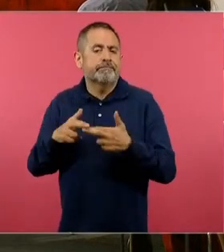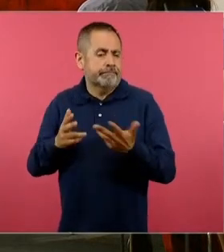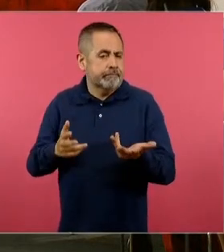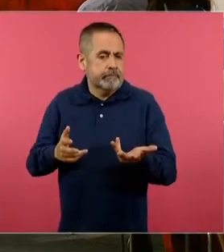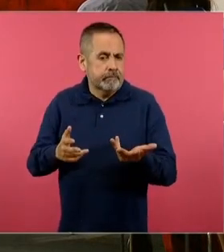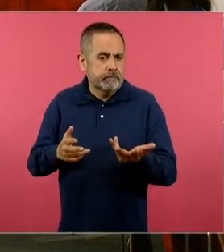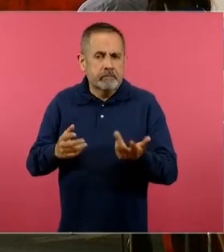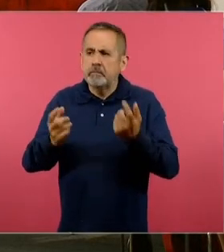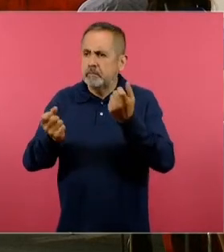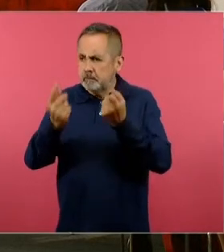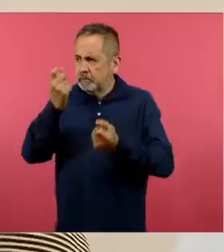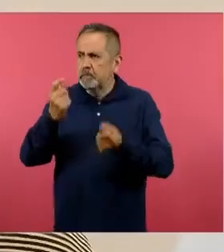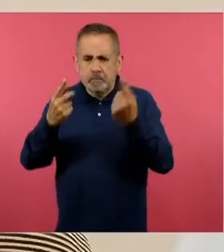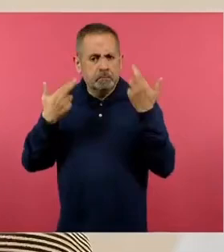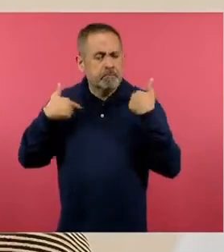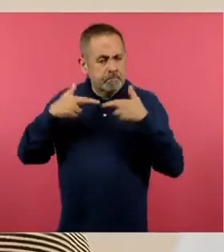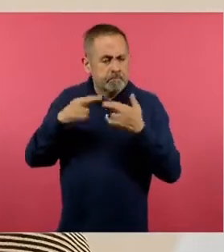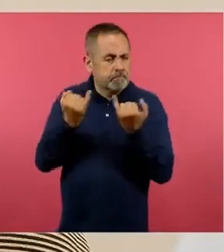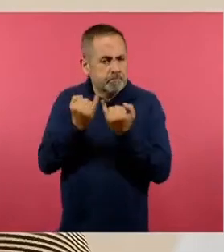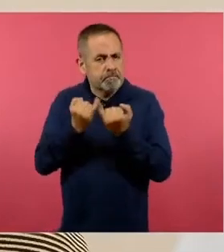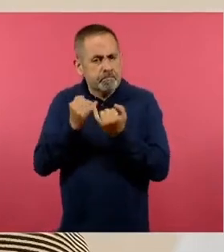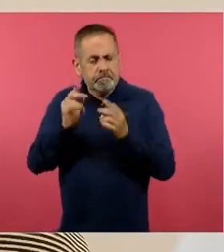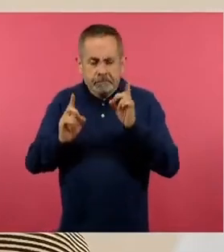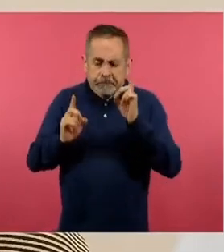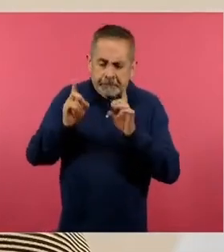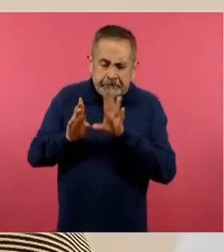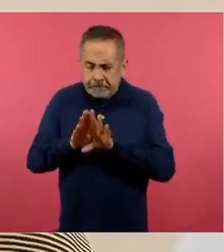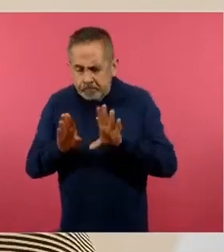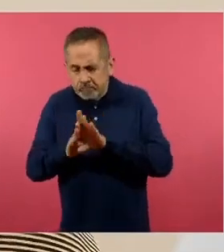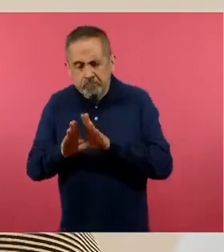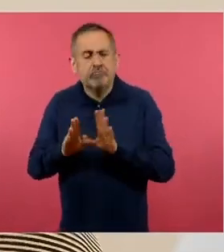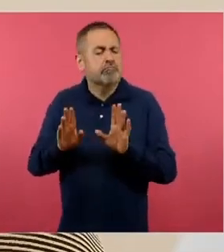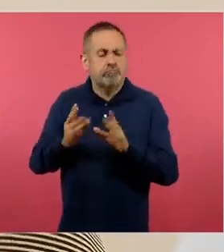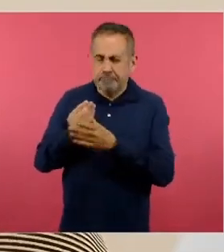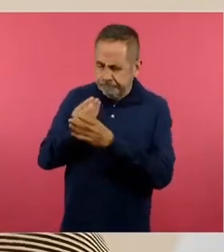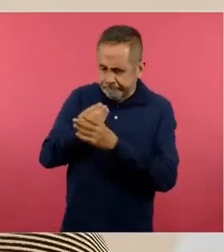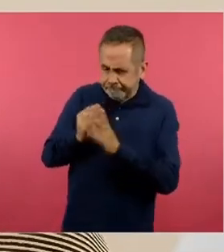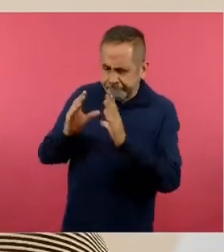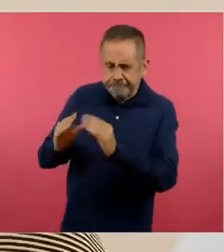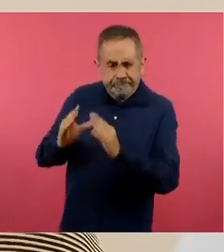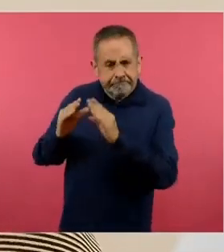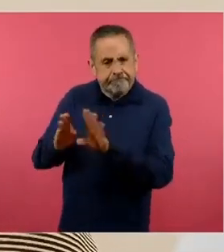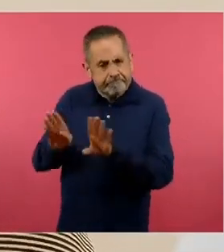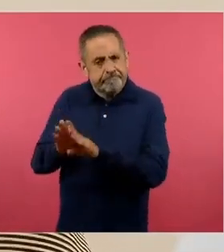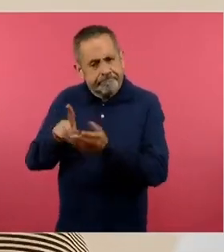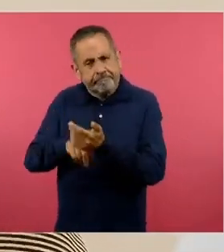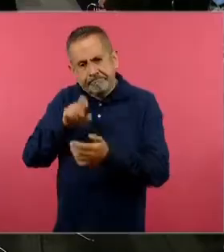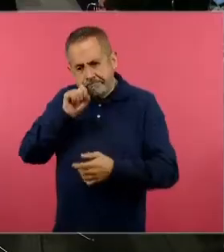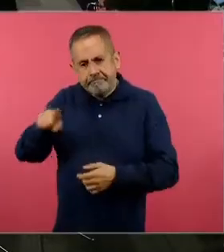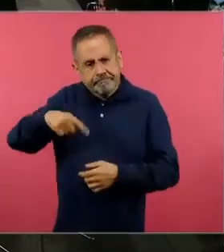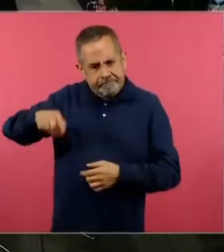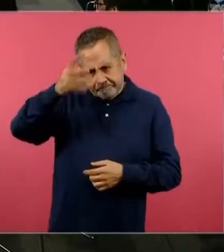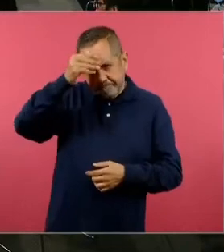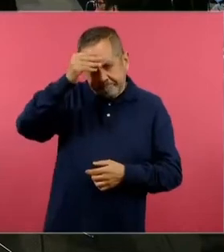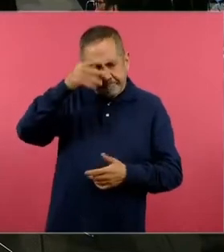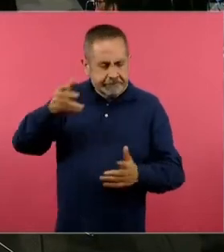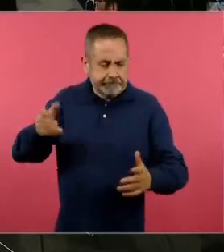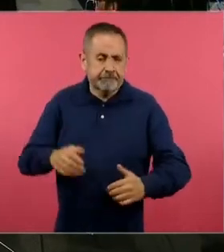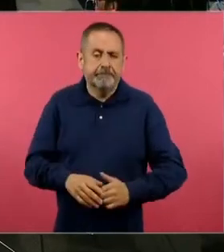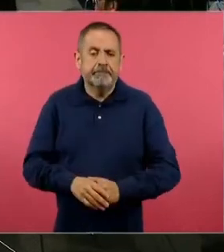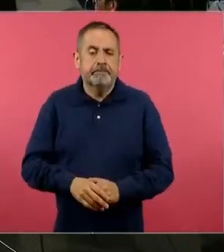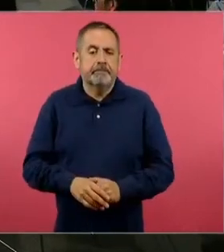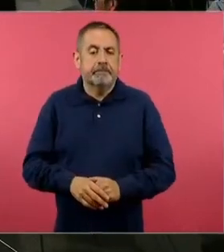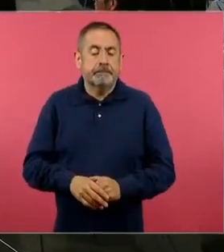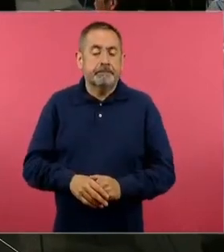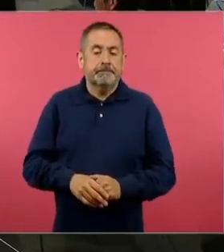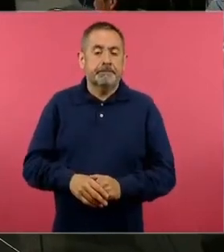de los elementos que conforman el nuevo modelo pedagógico y cómo se articulan o cómo están articulados. En